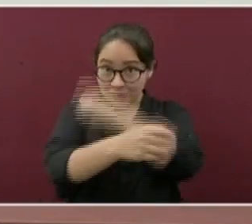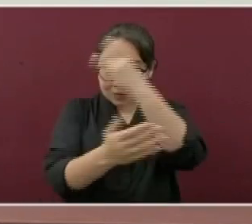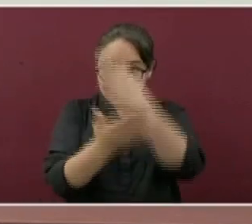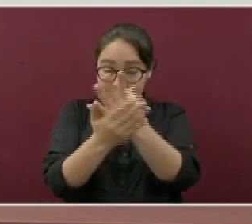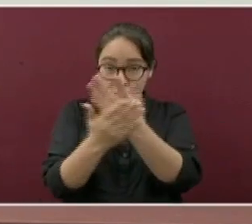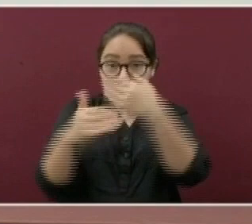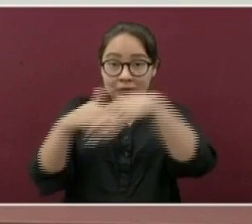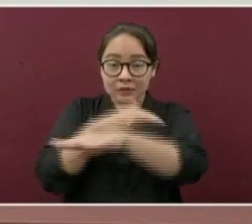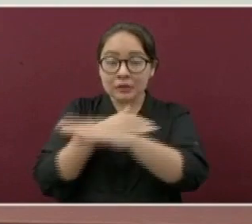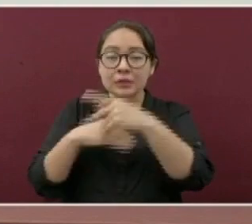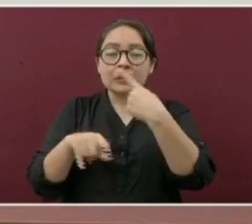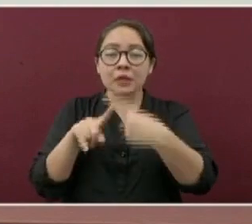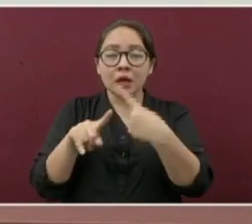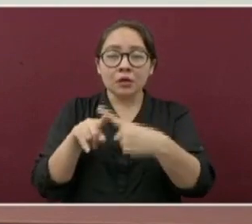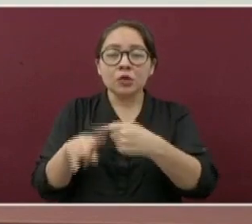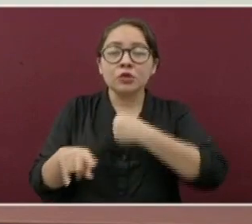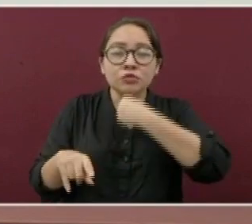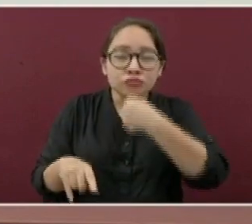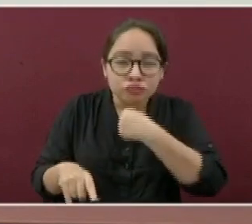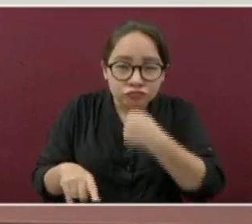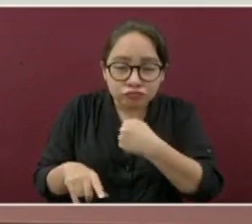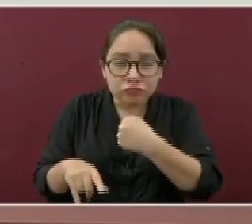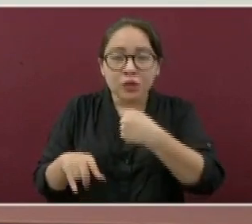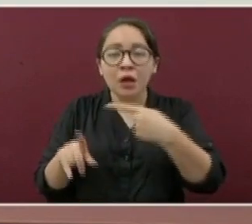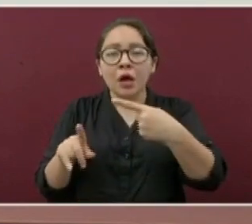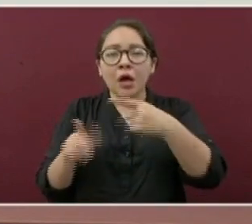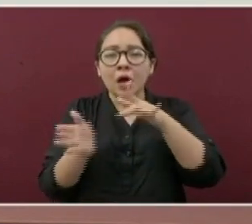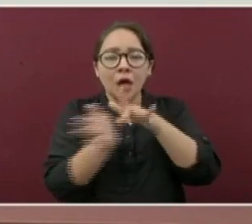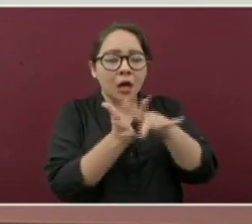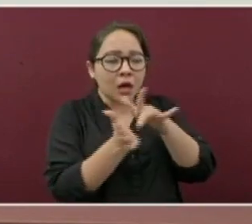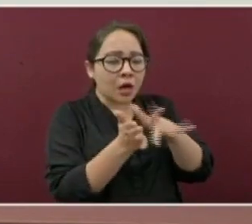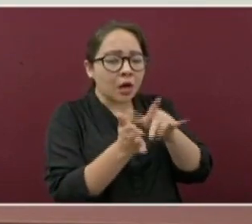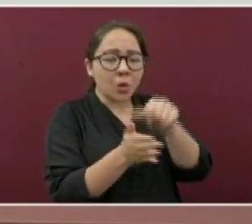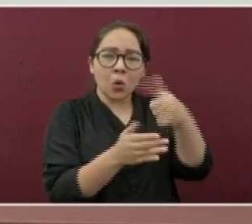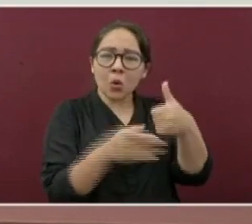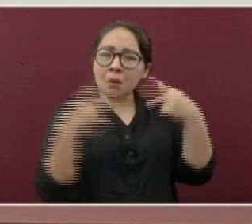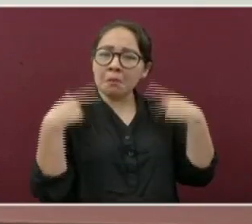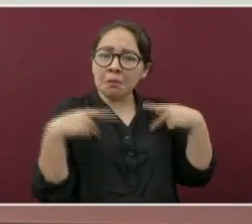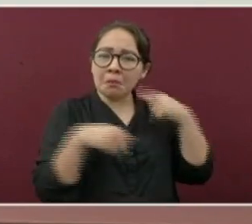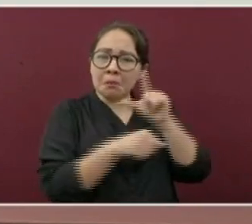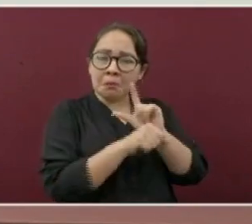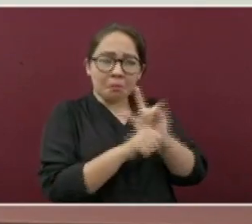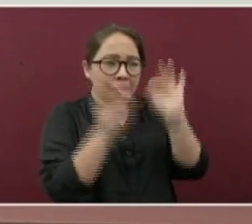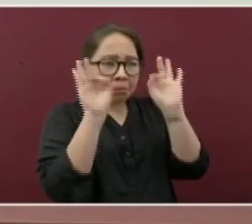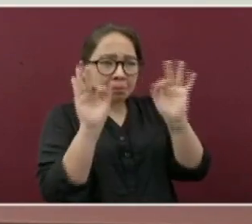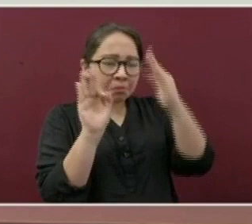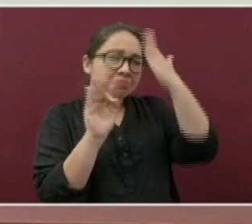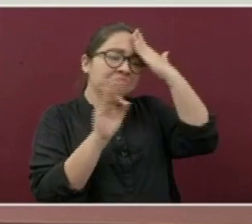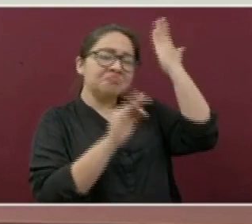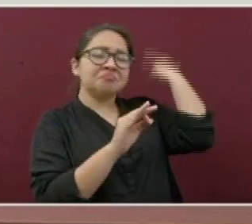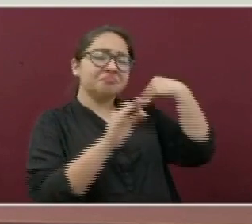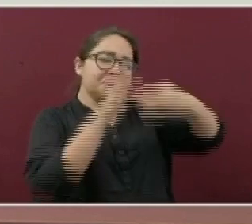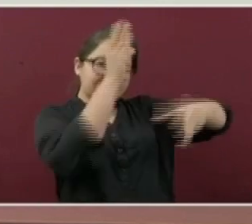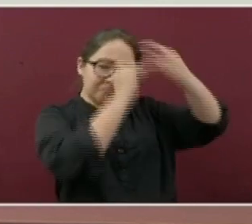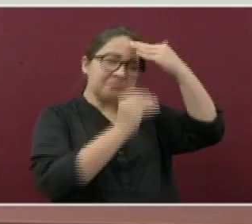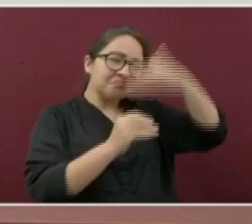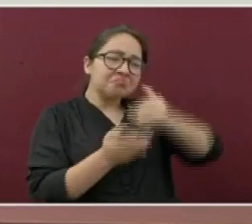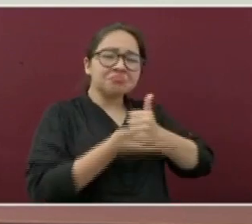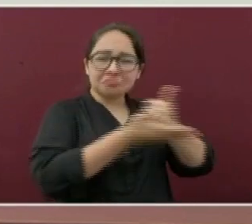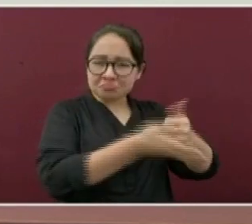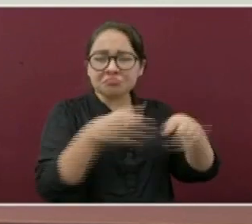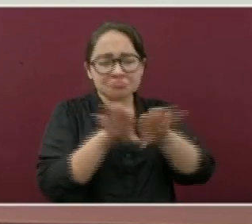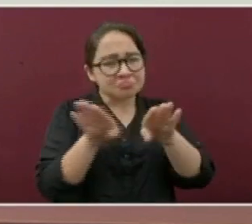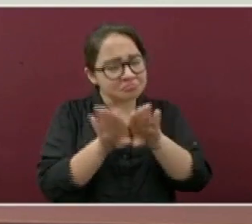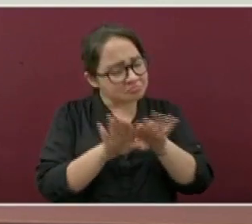asistido por personal de apoyo totalmente capacitado. Recuerden ciudadanos y ciudadanas de